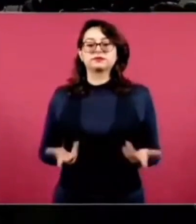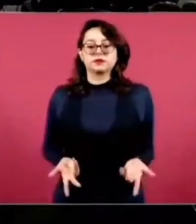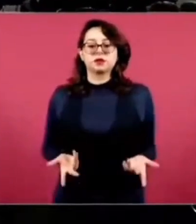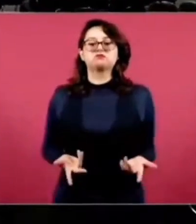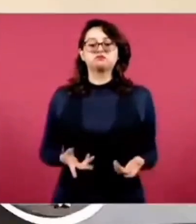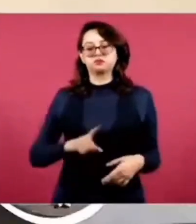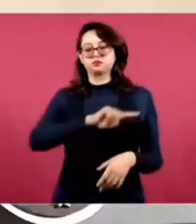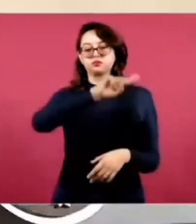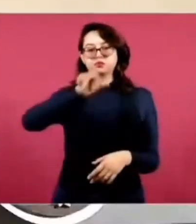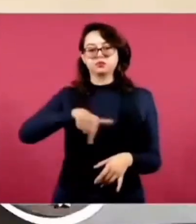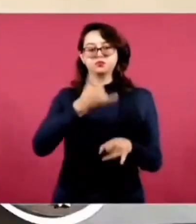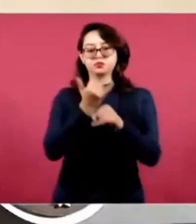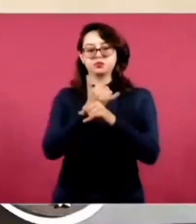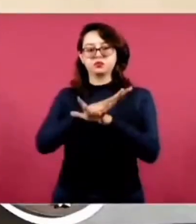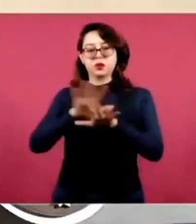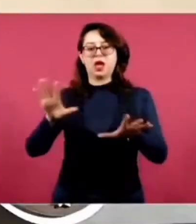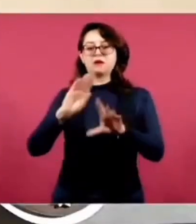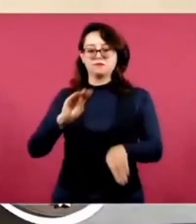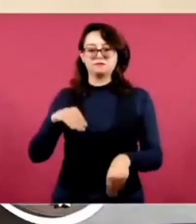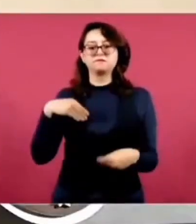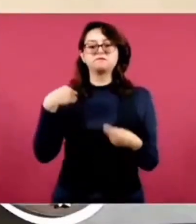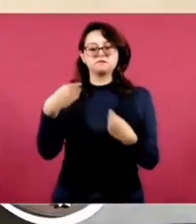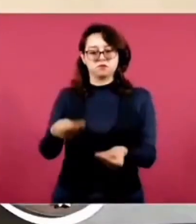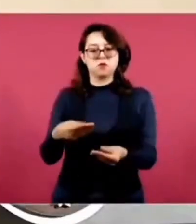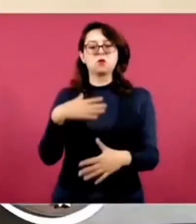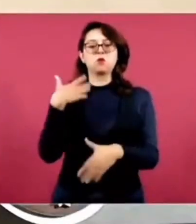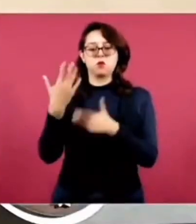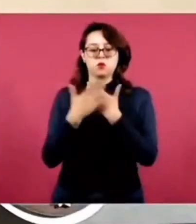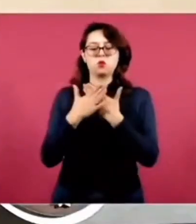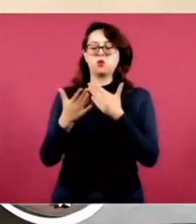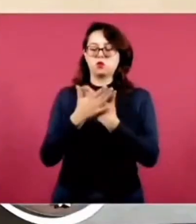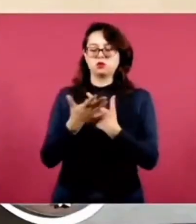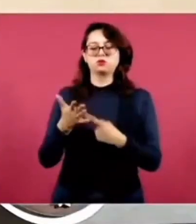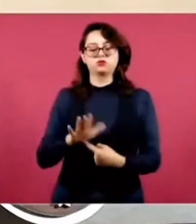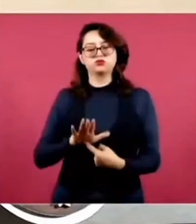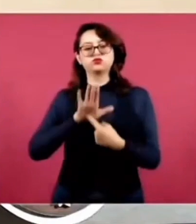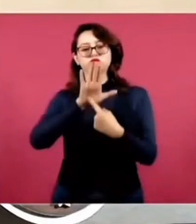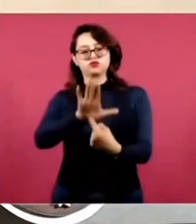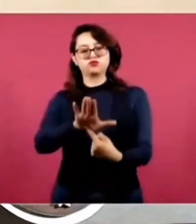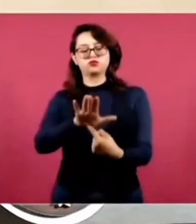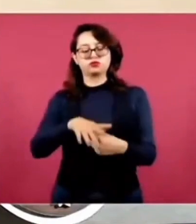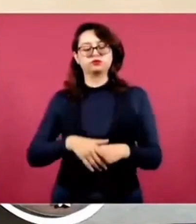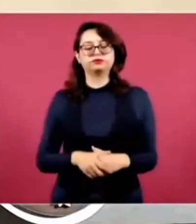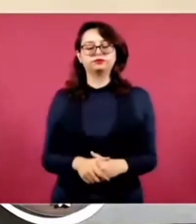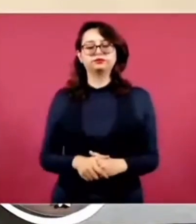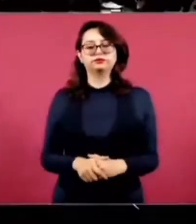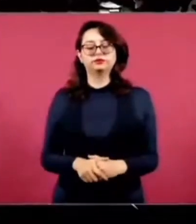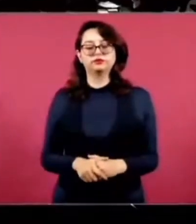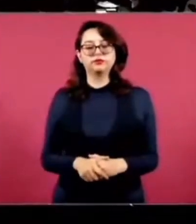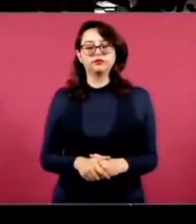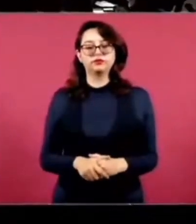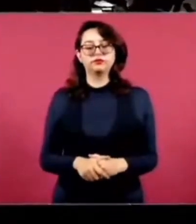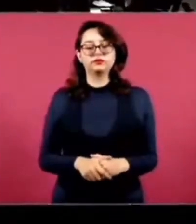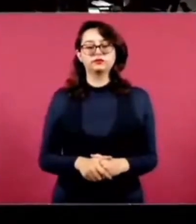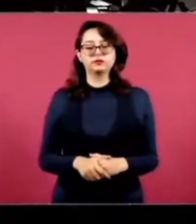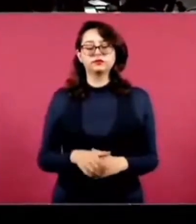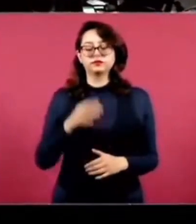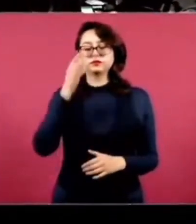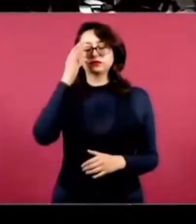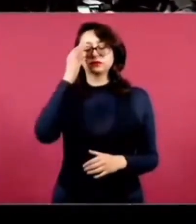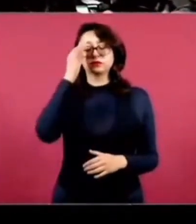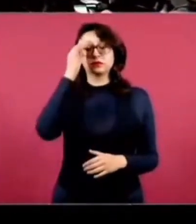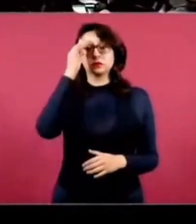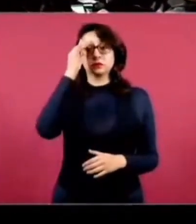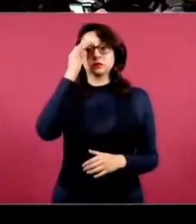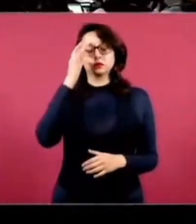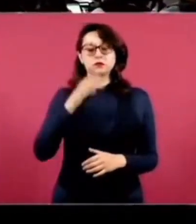toda la información, ahora que nos corresponda, por parte del Indavin, de la Secretaría de Hacienda, cuánto cuesta y